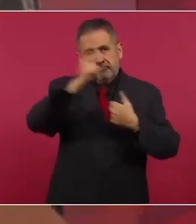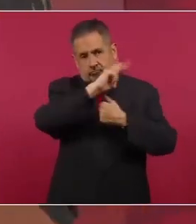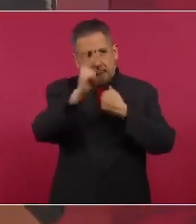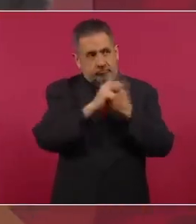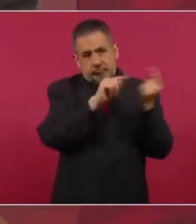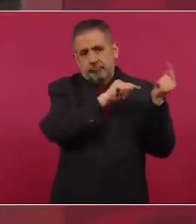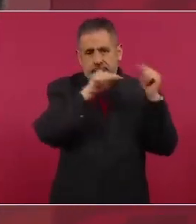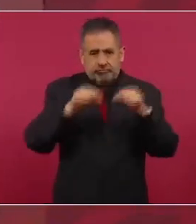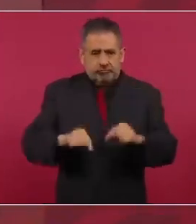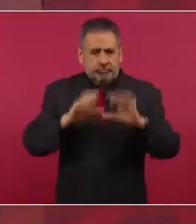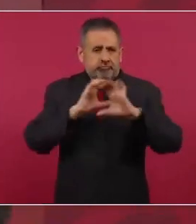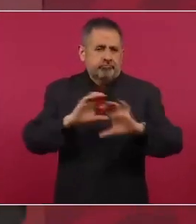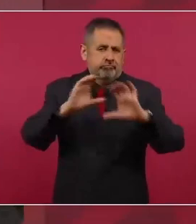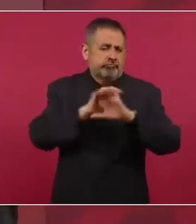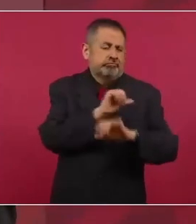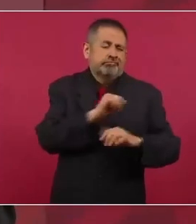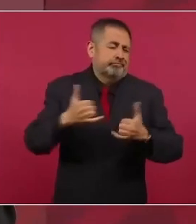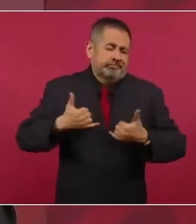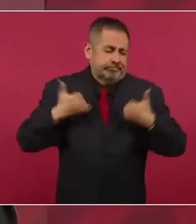música de jóvenes,